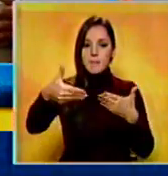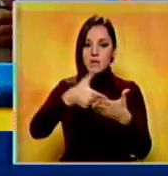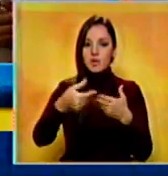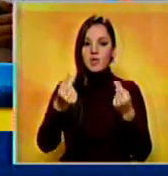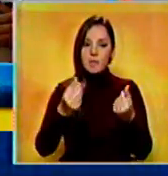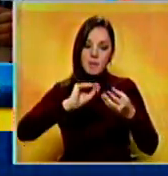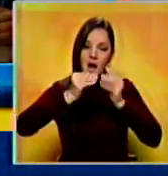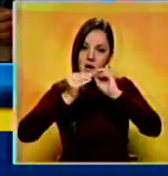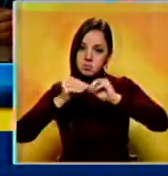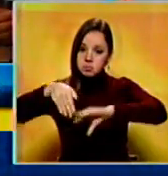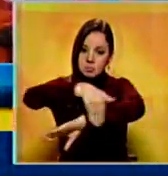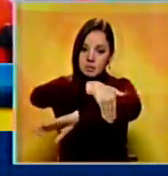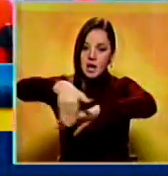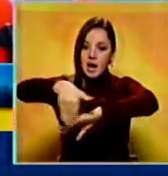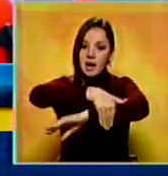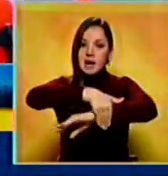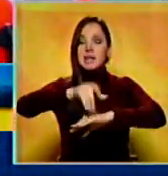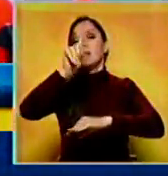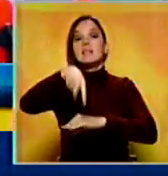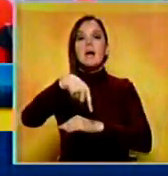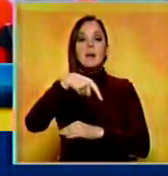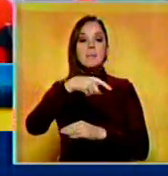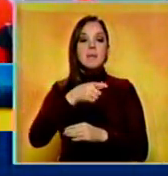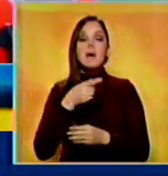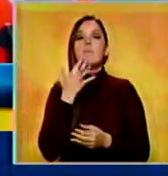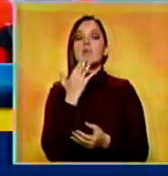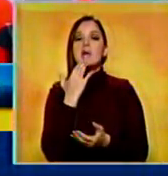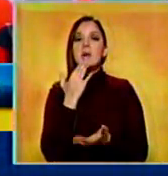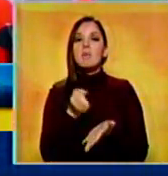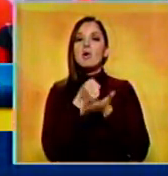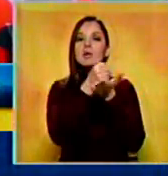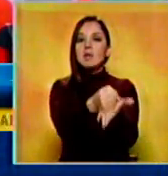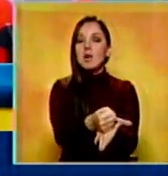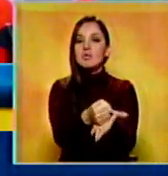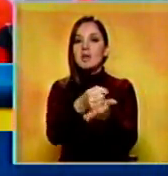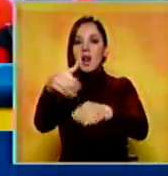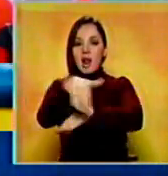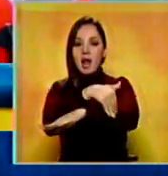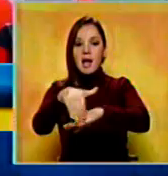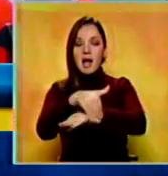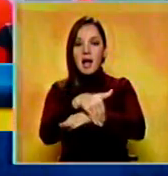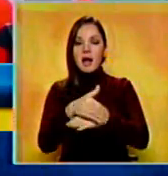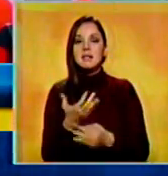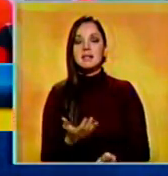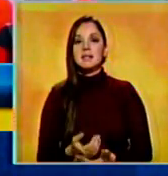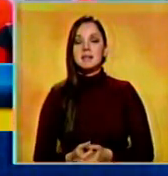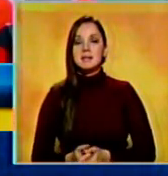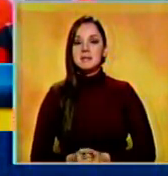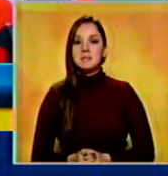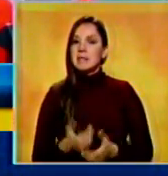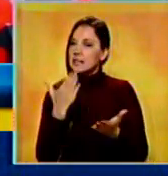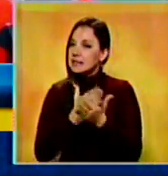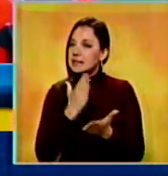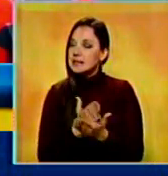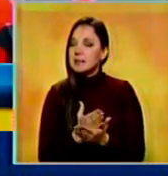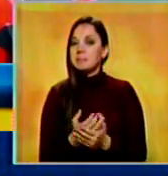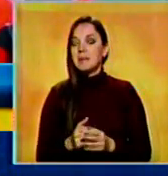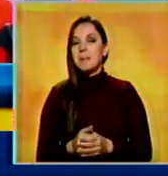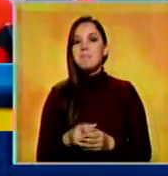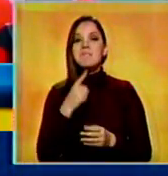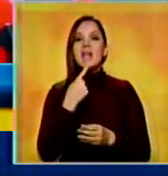de carreteras e implementación de dispositivos de auxilio vial permanente. Para adecuar,